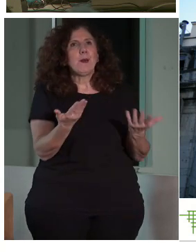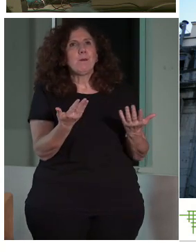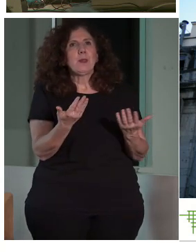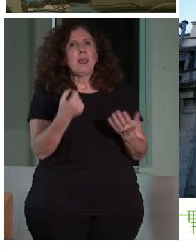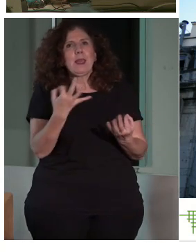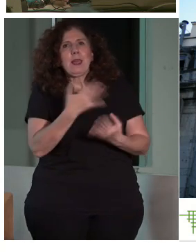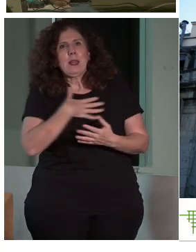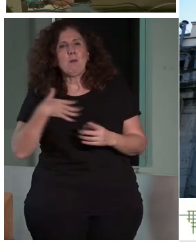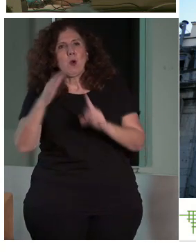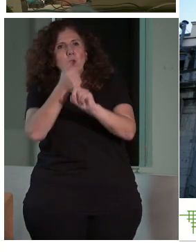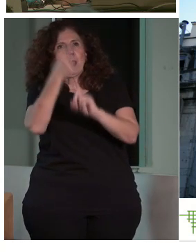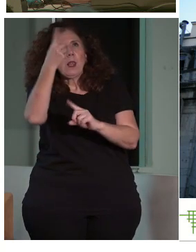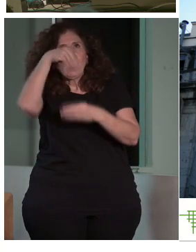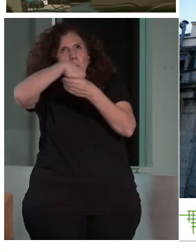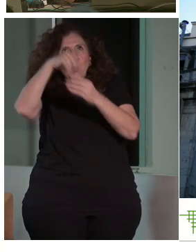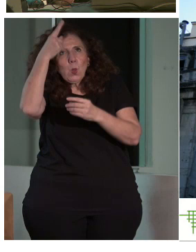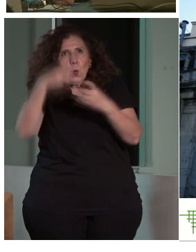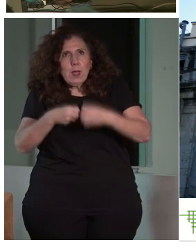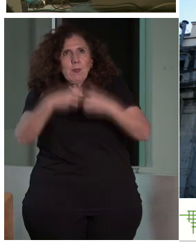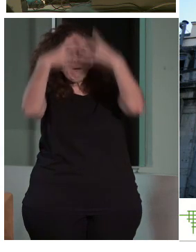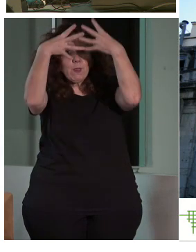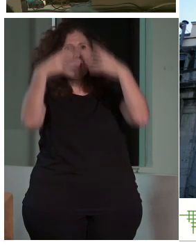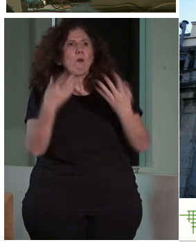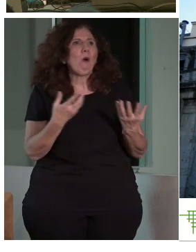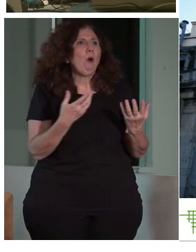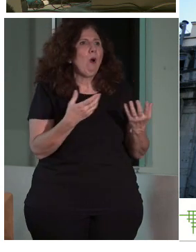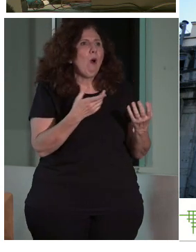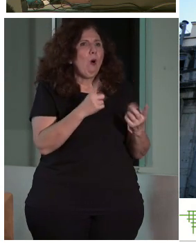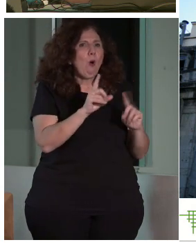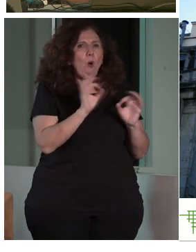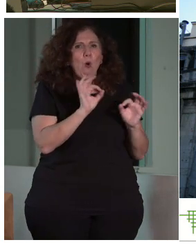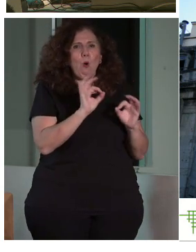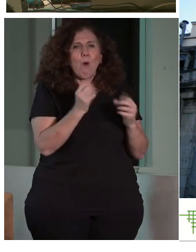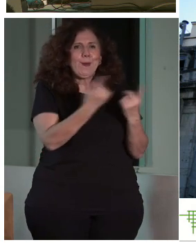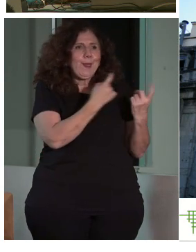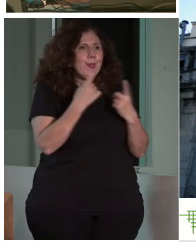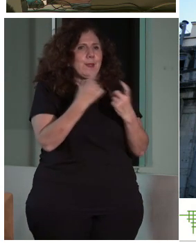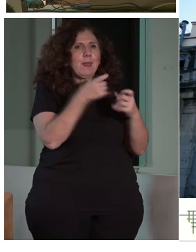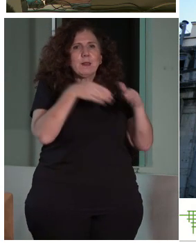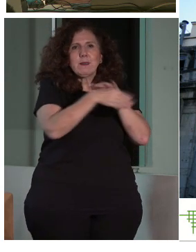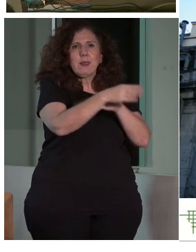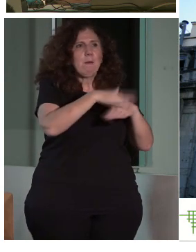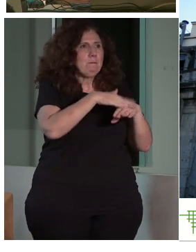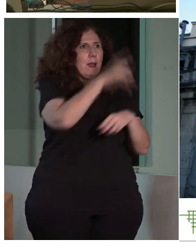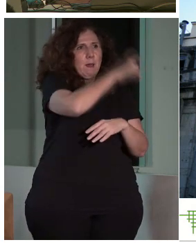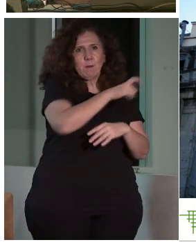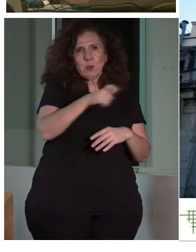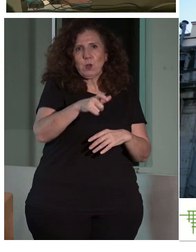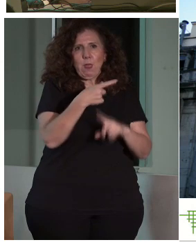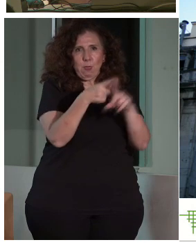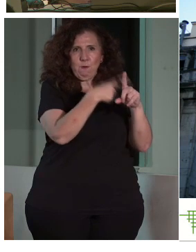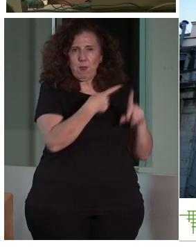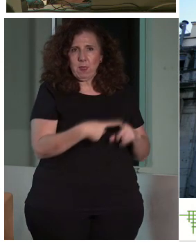qué queremos alcanzar en este edificio, las necesidades de accesibilidad, que nos habla, pues, de esas necesidades que tienen las personas, ¿eh?